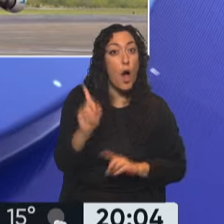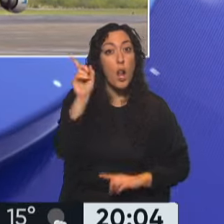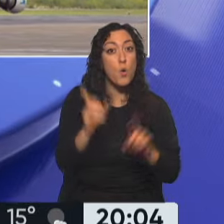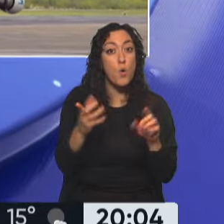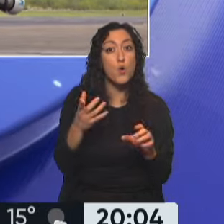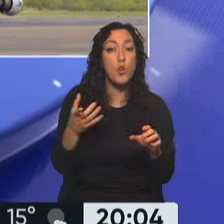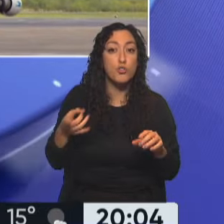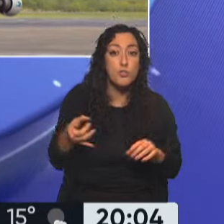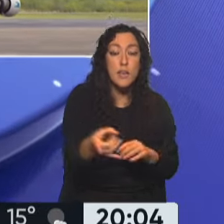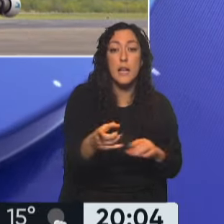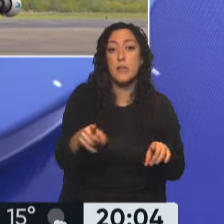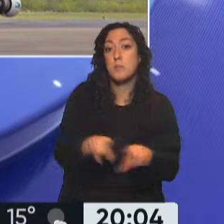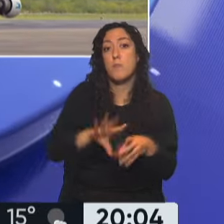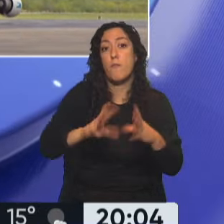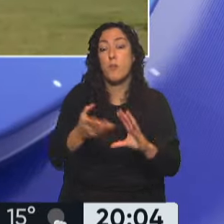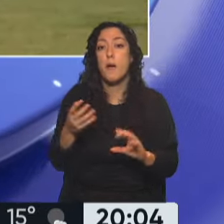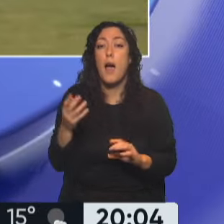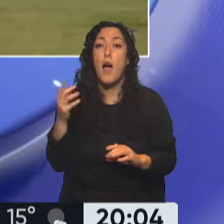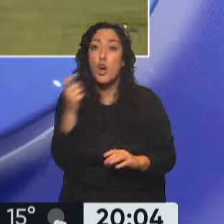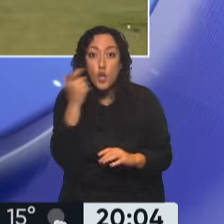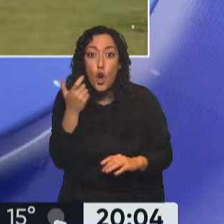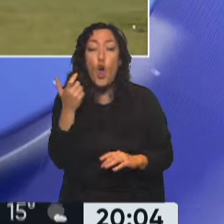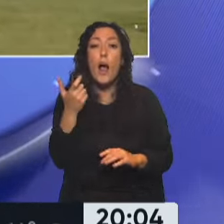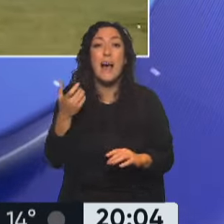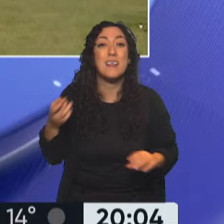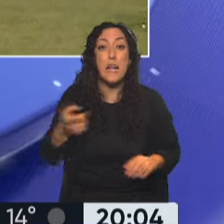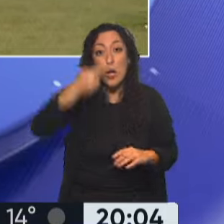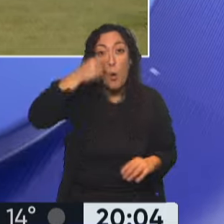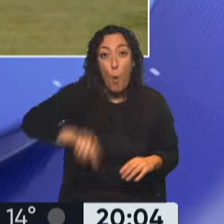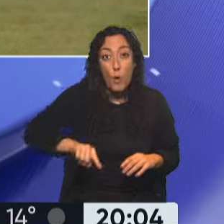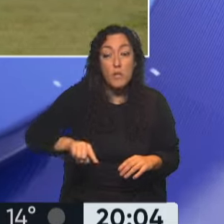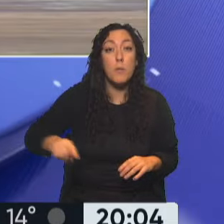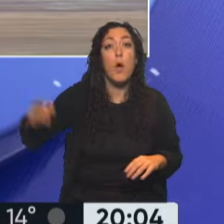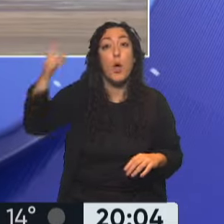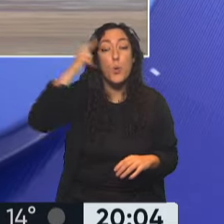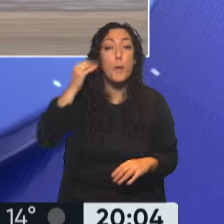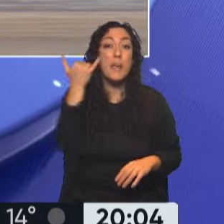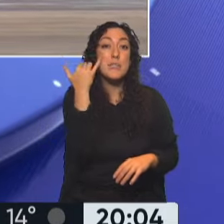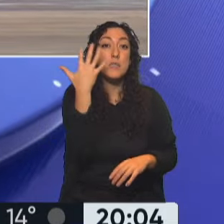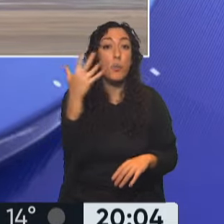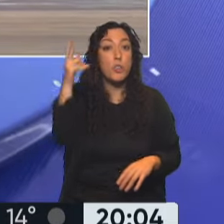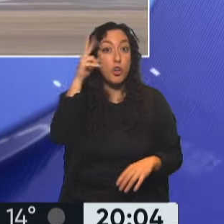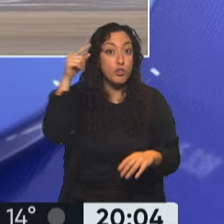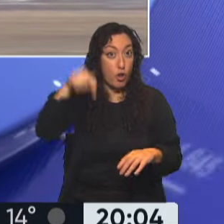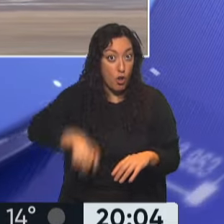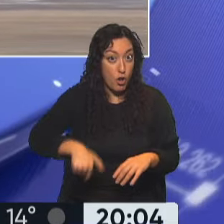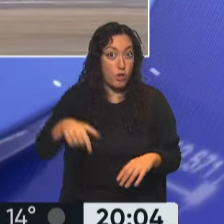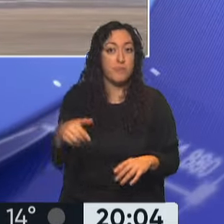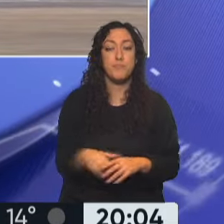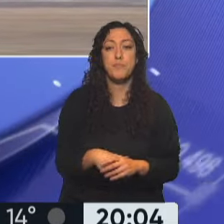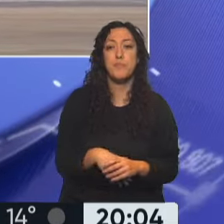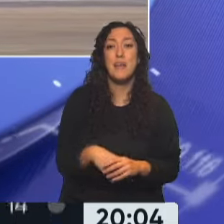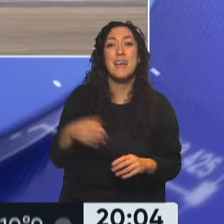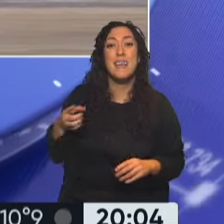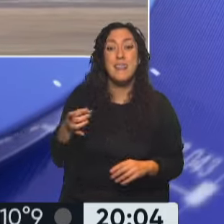ferroviarias, como en el caso del Roca, que la última formación va a partir 21 y 58, en un rato nada más. Y en el caso del Mitre,